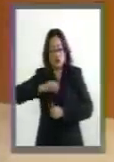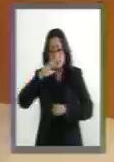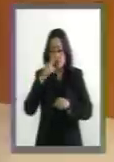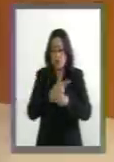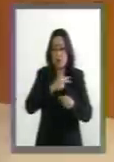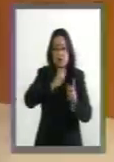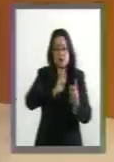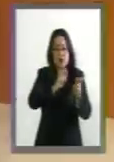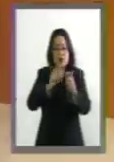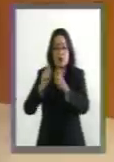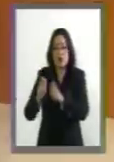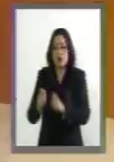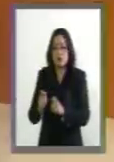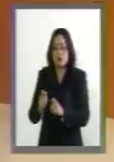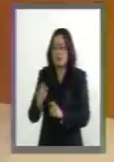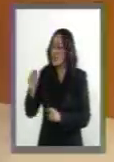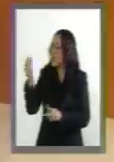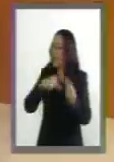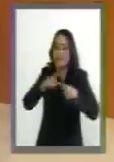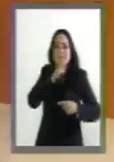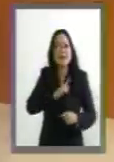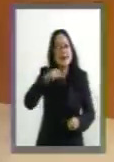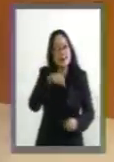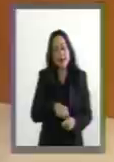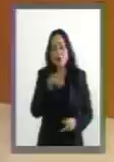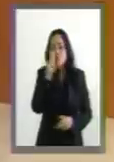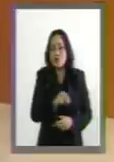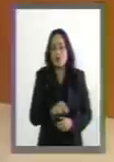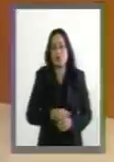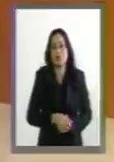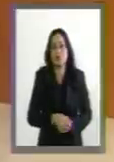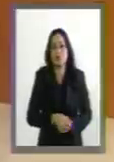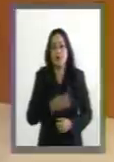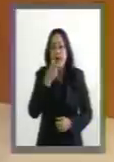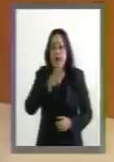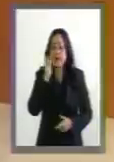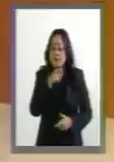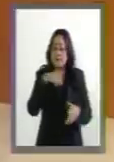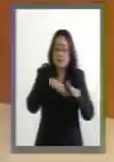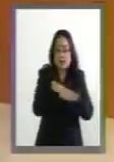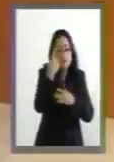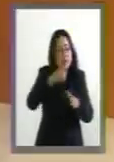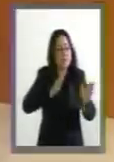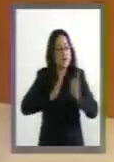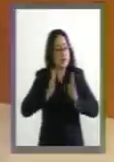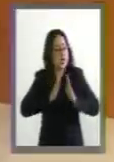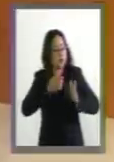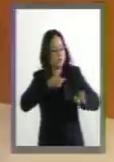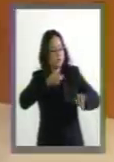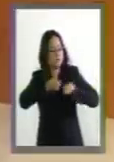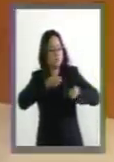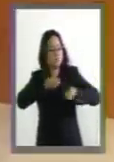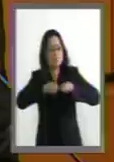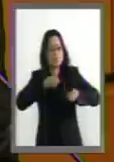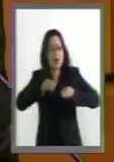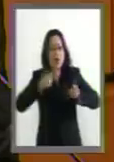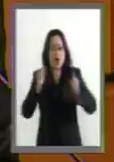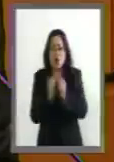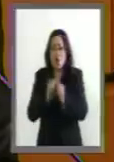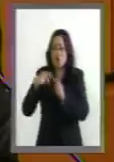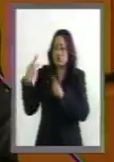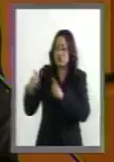señores, no mientan, se trata de la militarización a través de la Armada